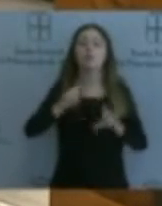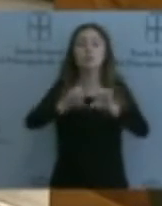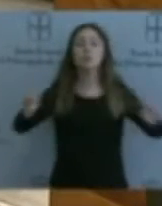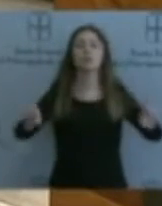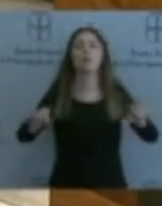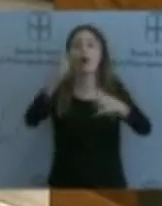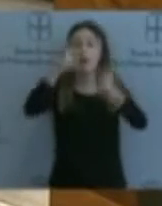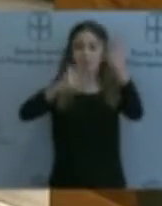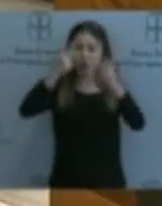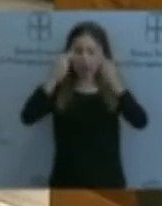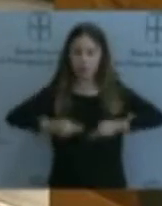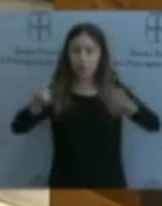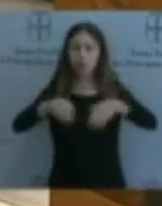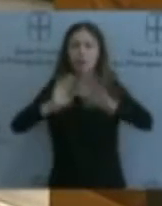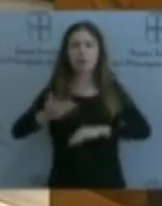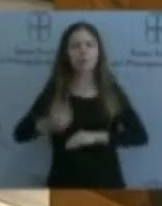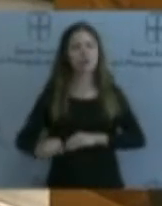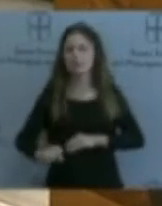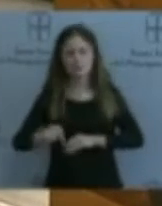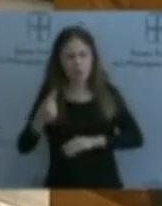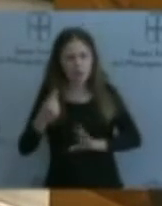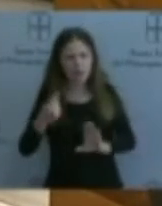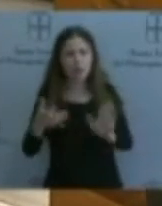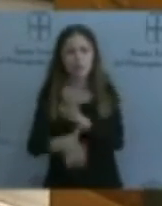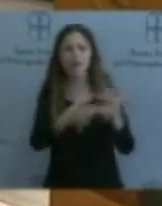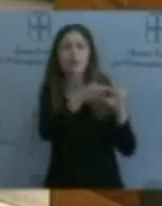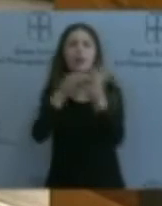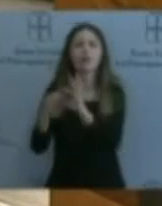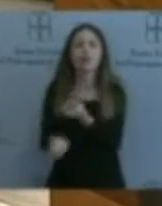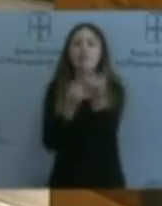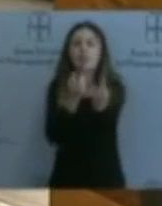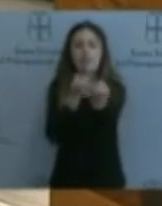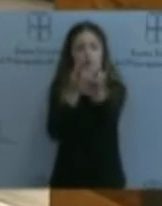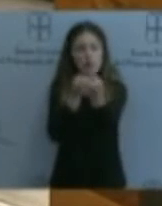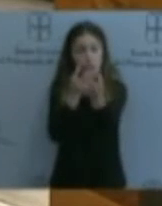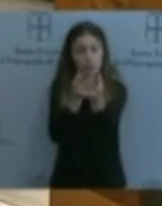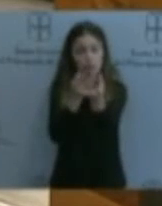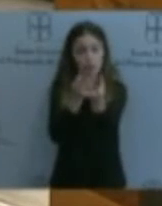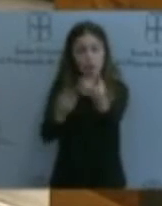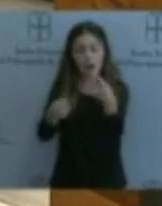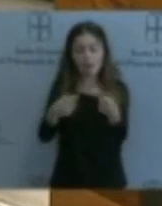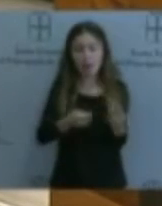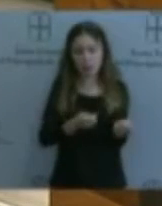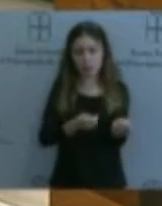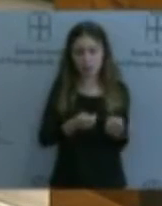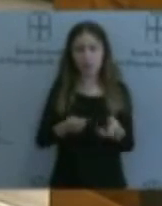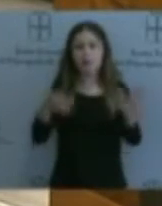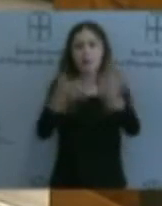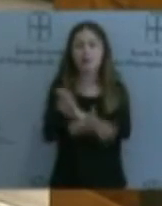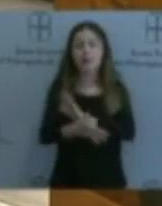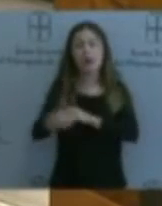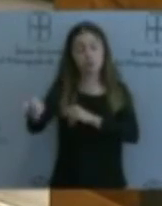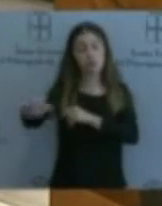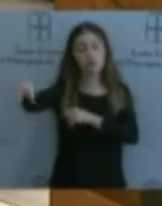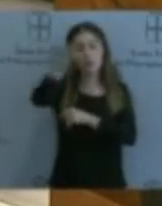en relación con la información que se traslada a los mercados, por lo que entenderá que este tema debe ser tratado con suma